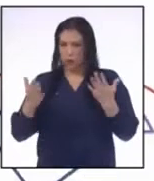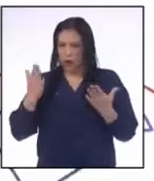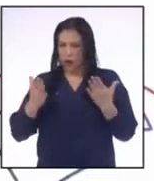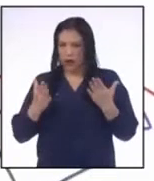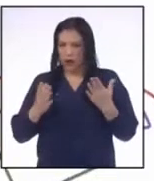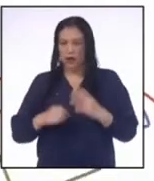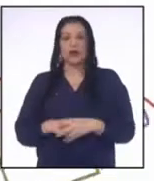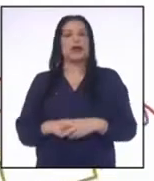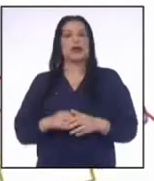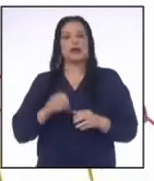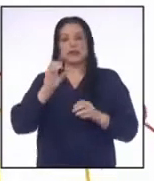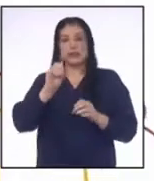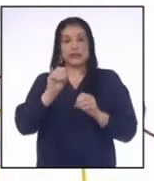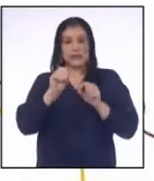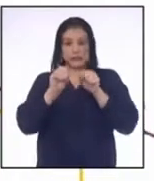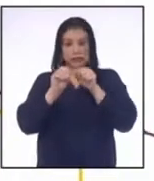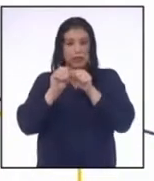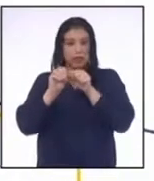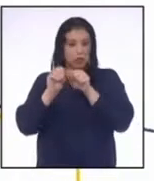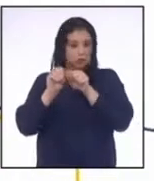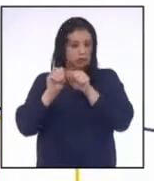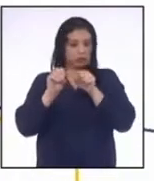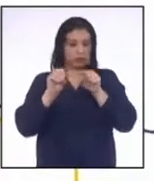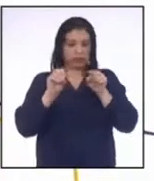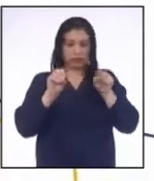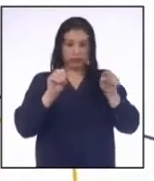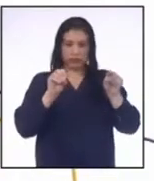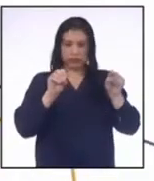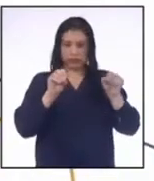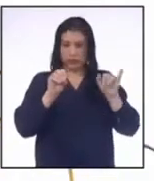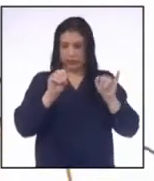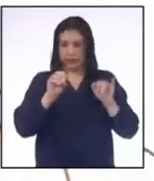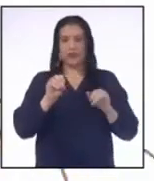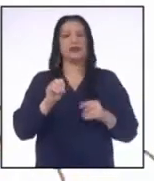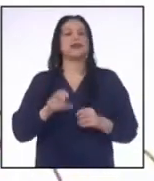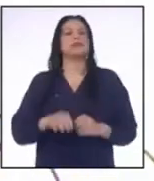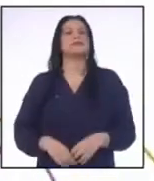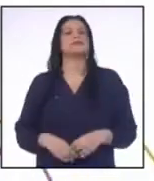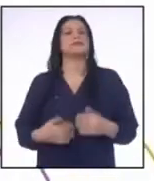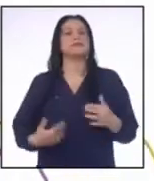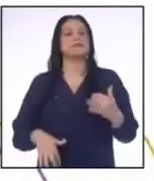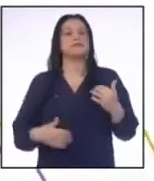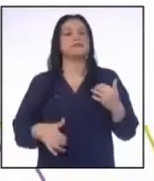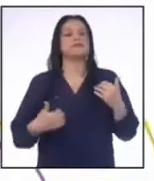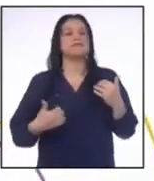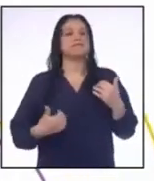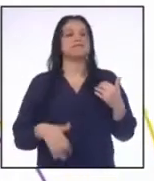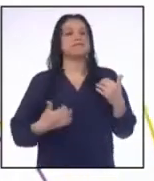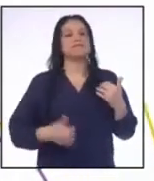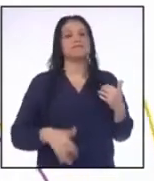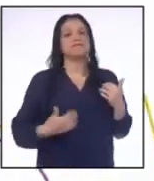nos referimos a todos los números que están a la izquierda del 0